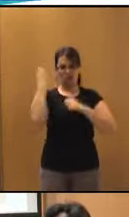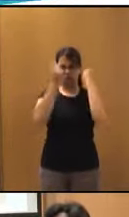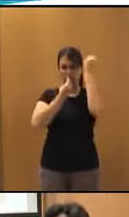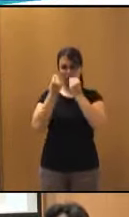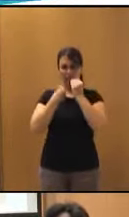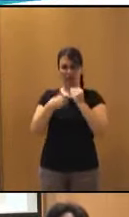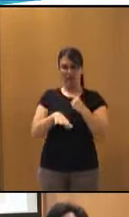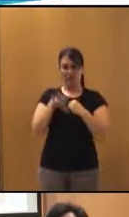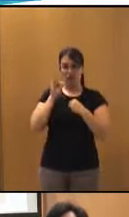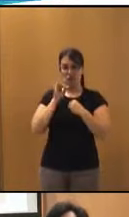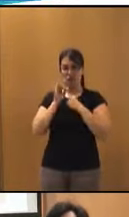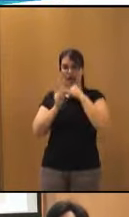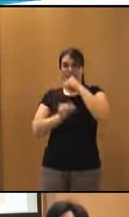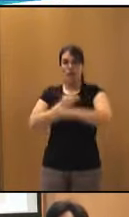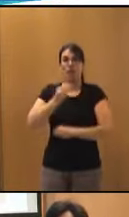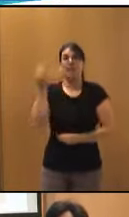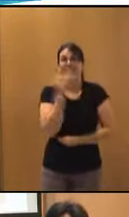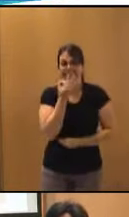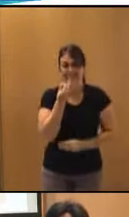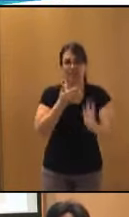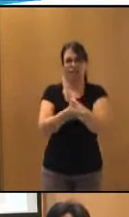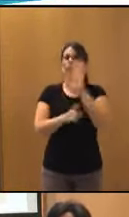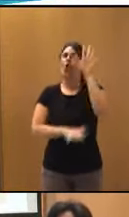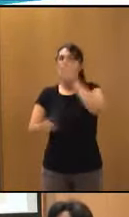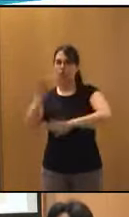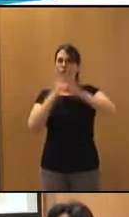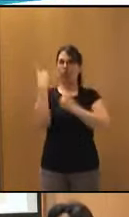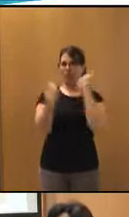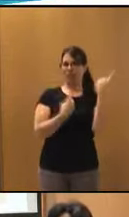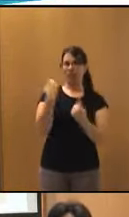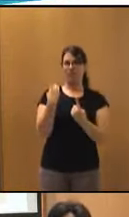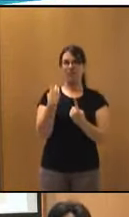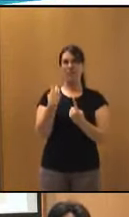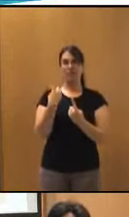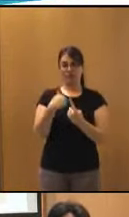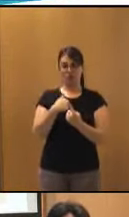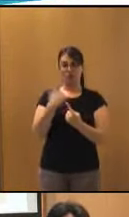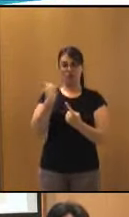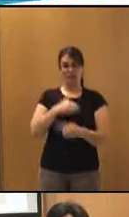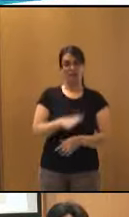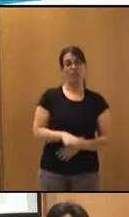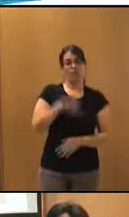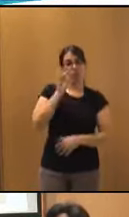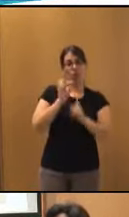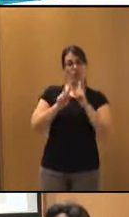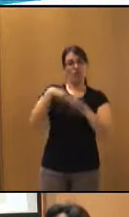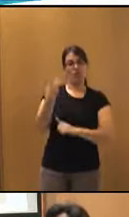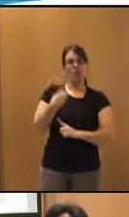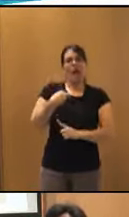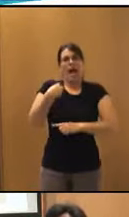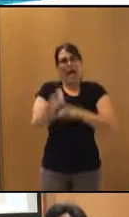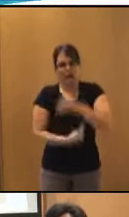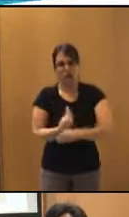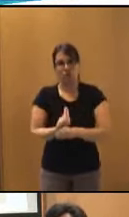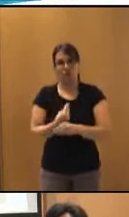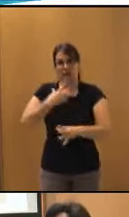veces complejos. Y, finalmente, proporcionar el input al juego y a veces hay